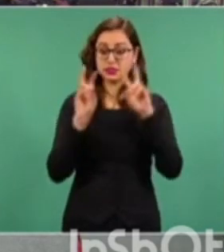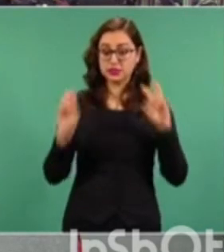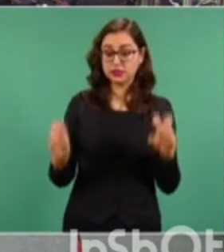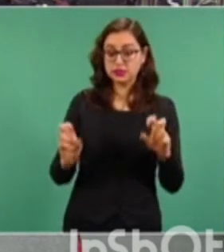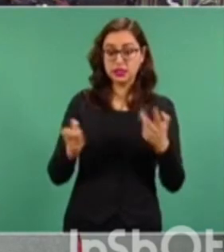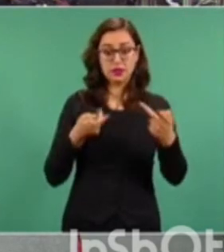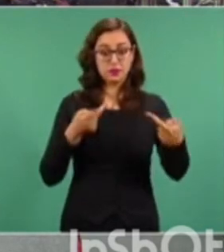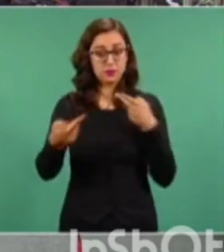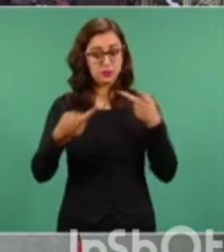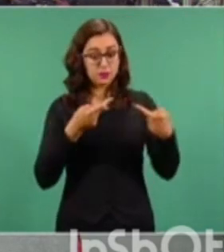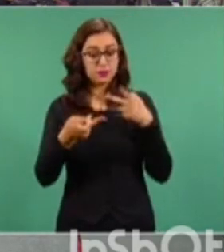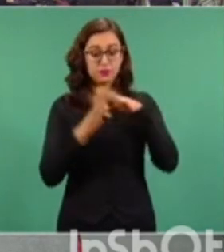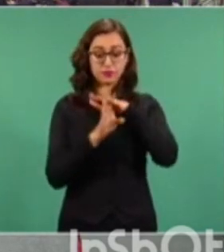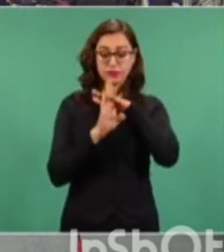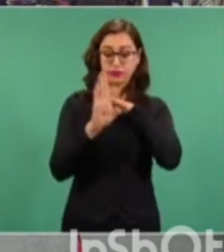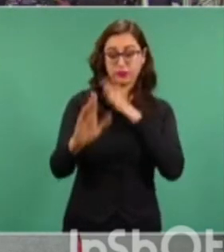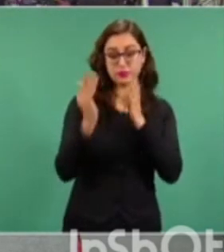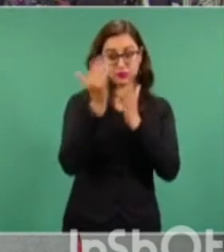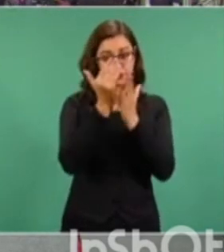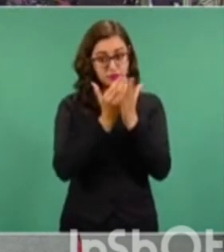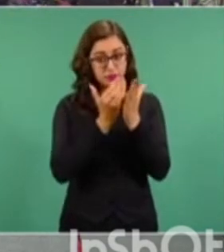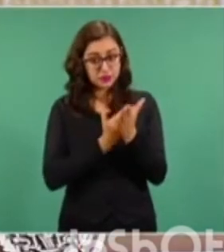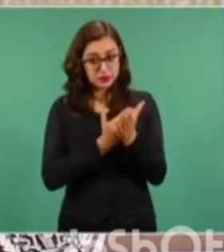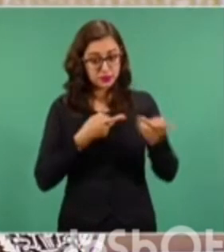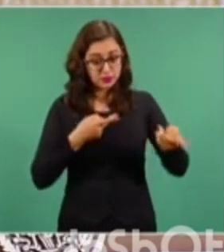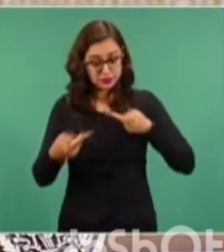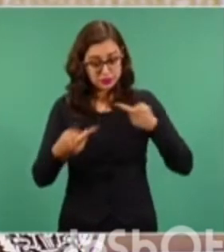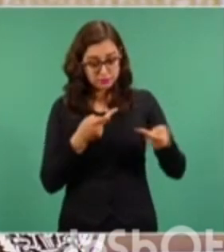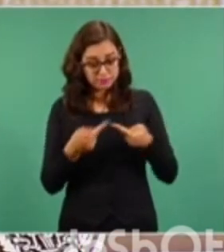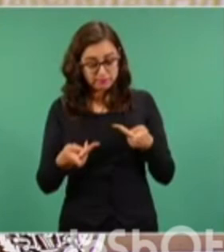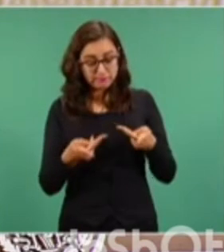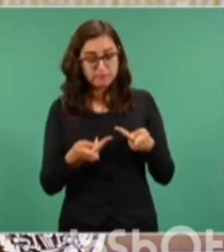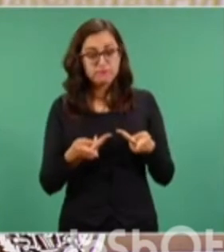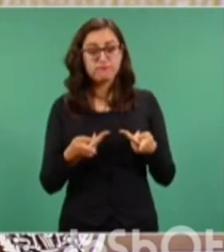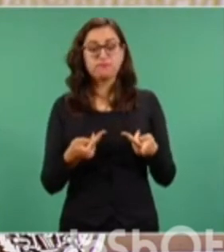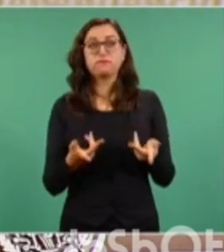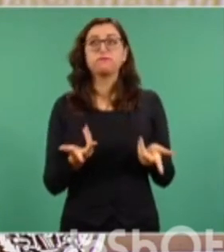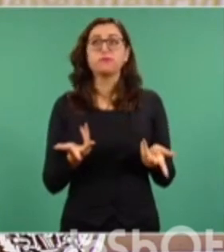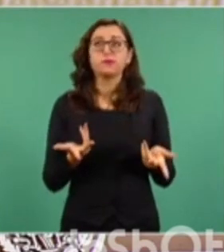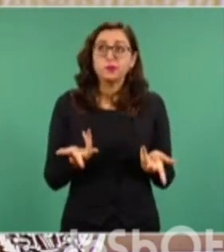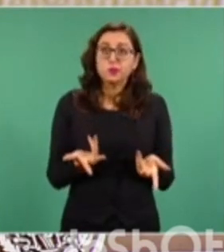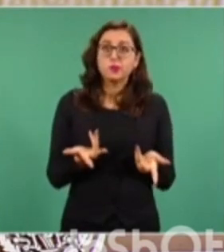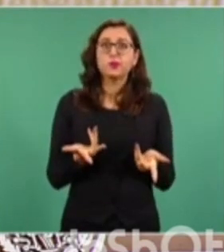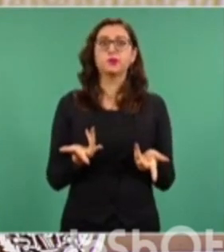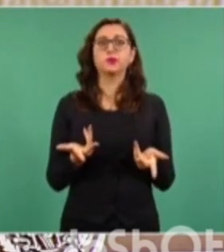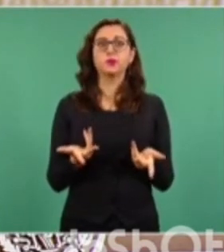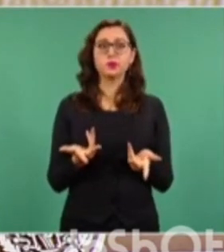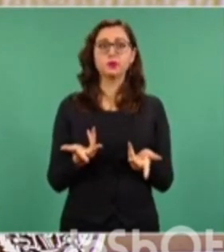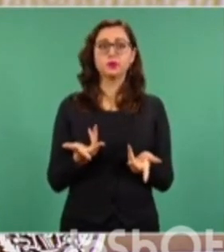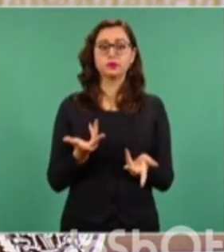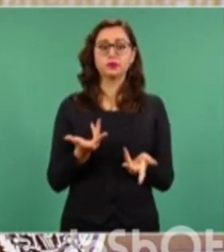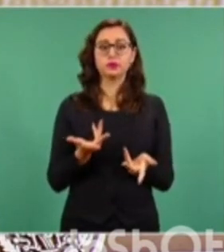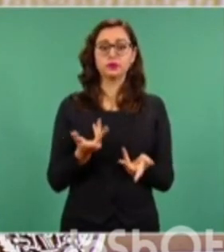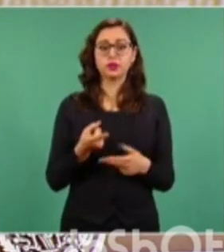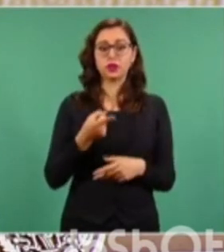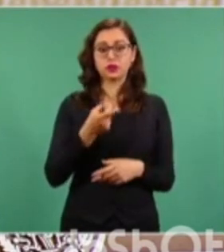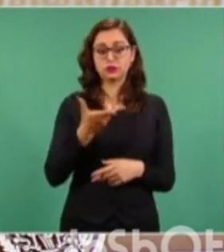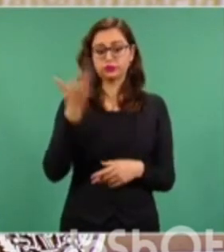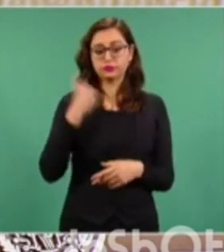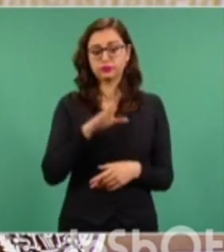en la conversación que tuvimos